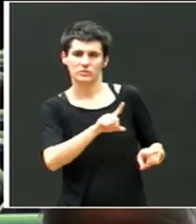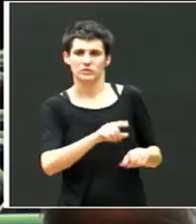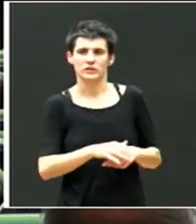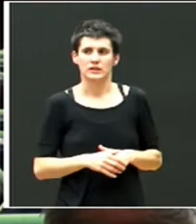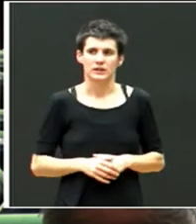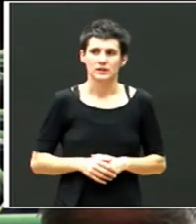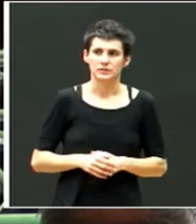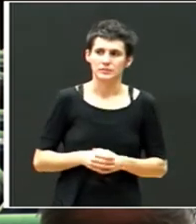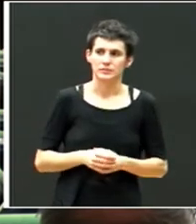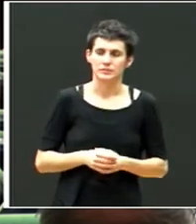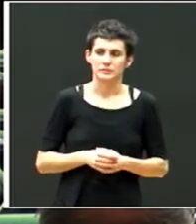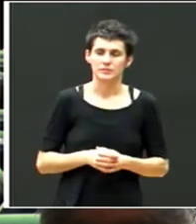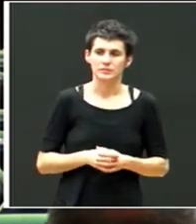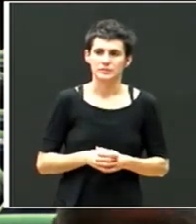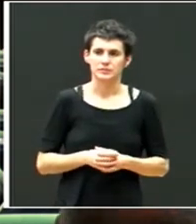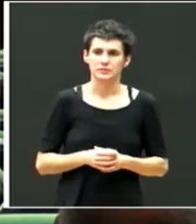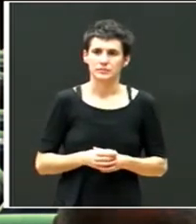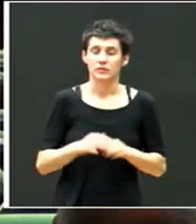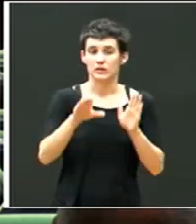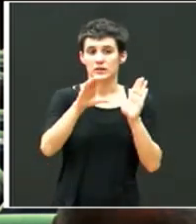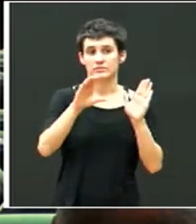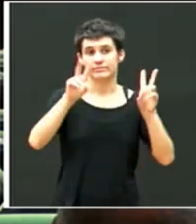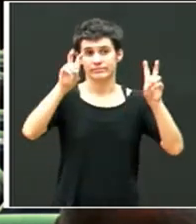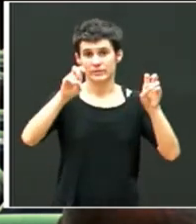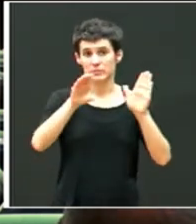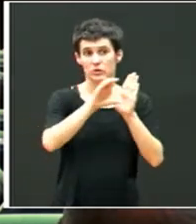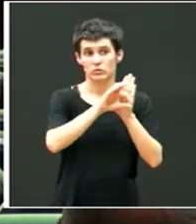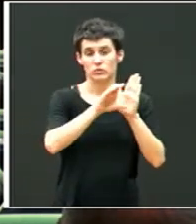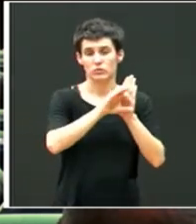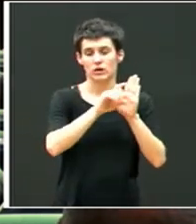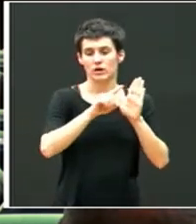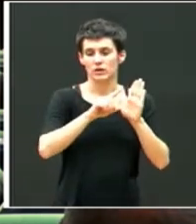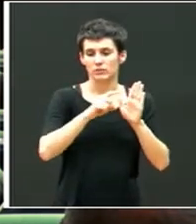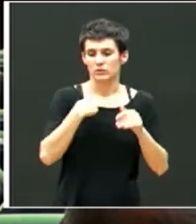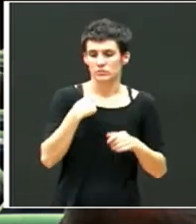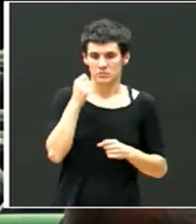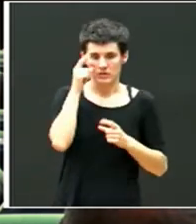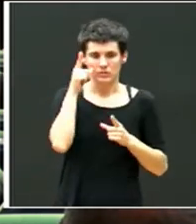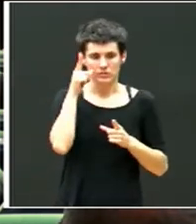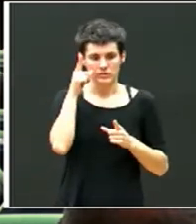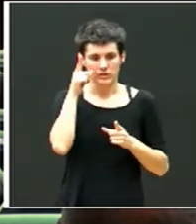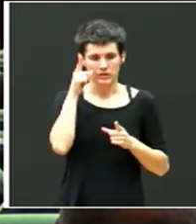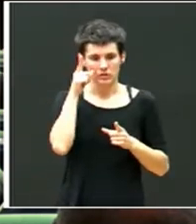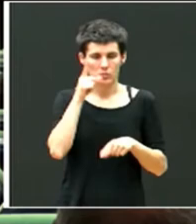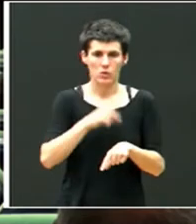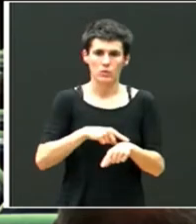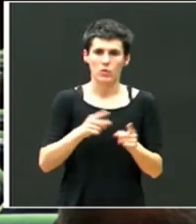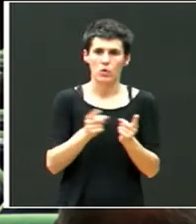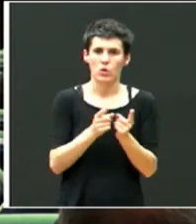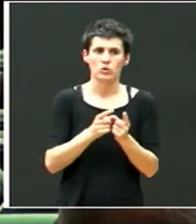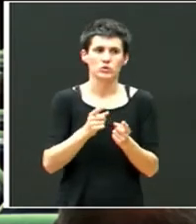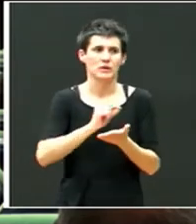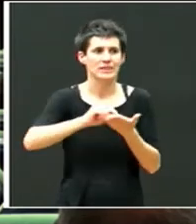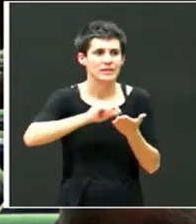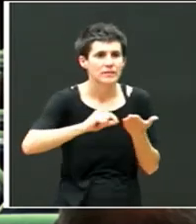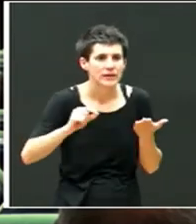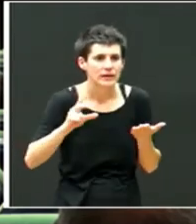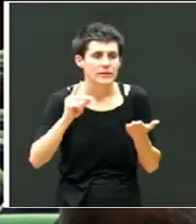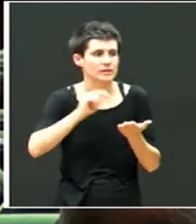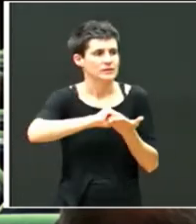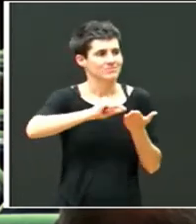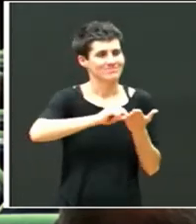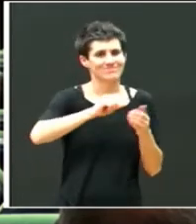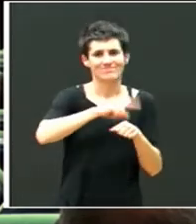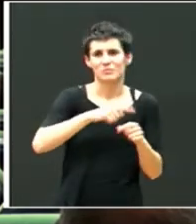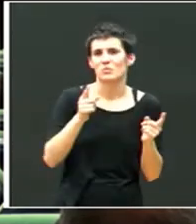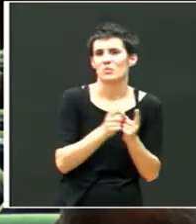enseguida me di cuenta de que solo podía estar espacios muy cortitos de tiempo haciendo tareas. Necesitaba mucho